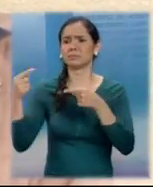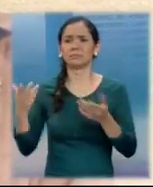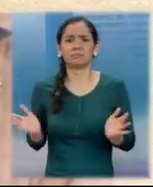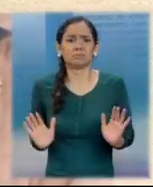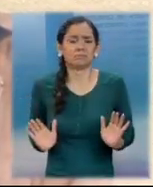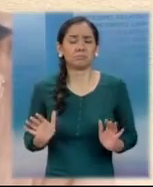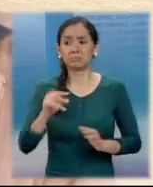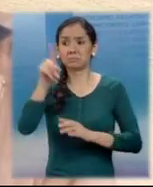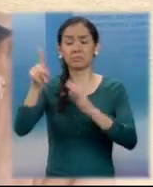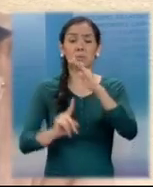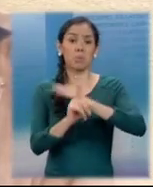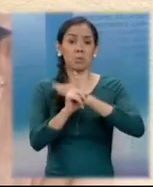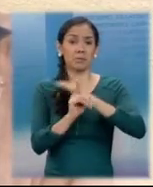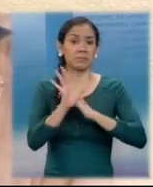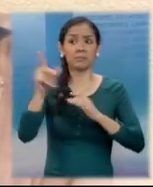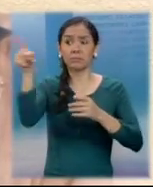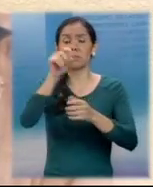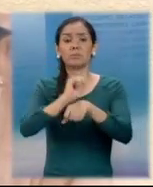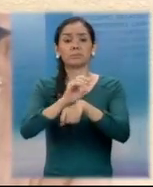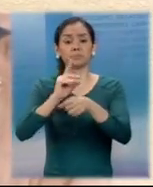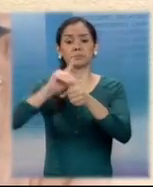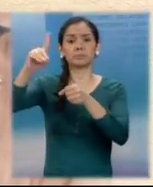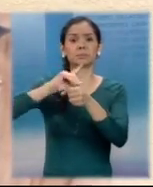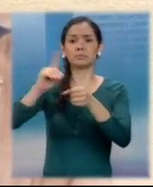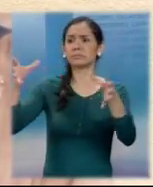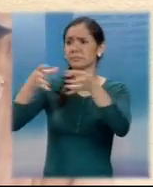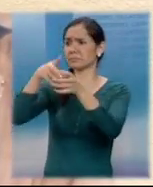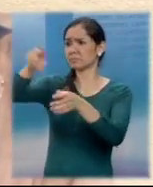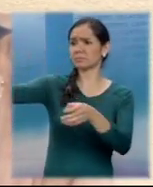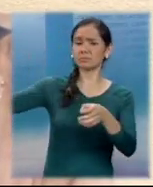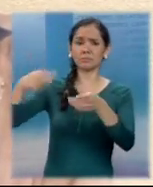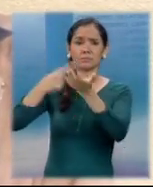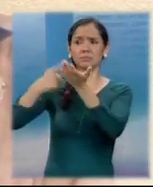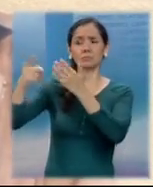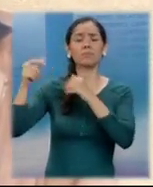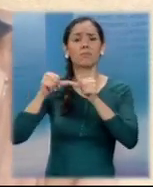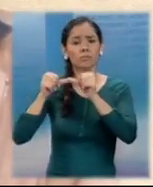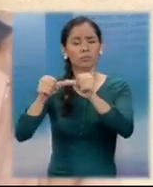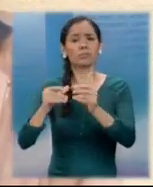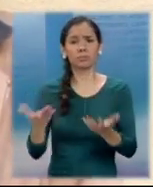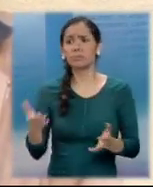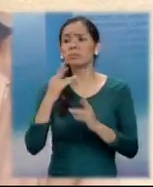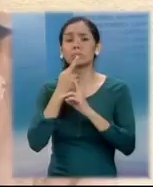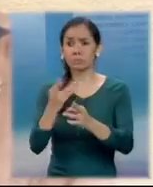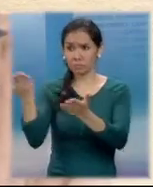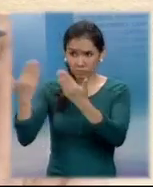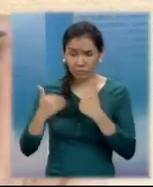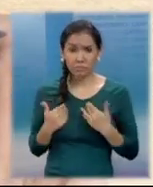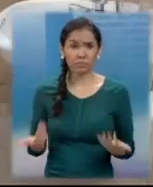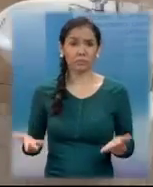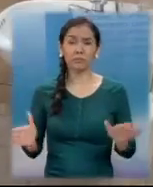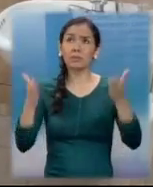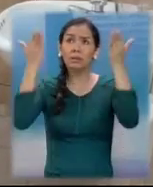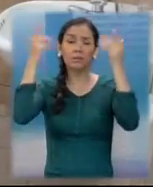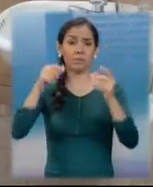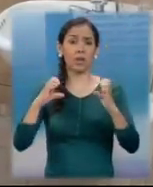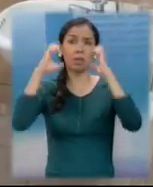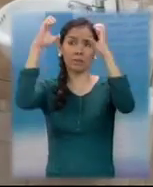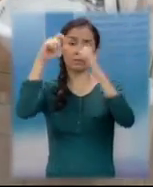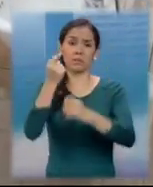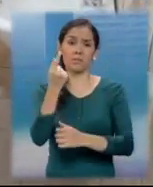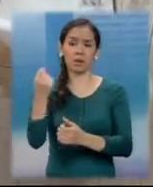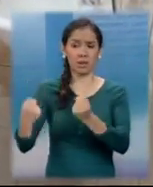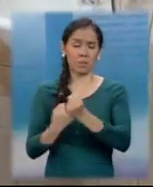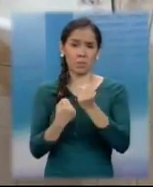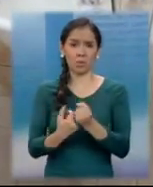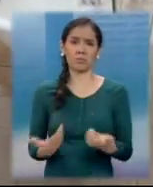Desarrollo Departamental que le está dando seguimiento, pero hasta la fecha no hemos recibido el edificio. Por 1